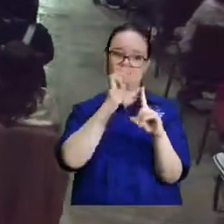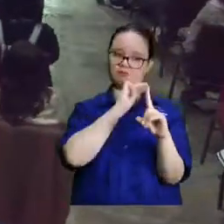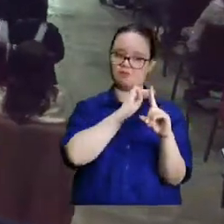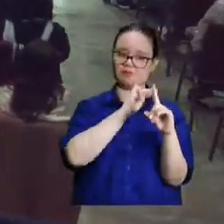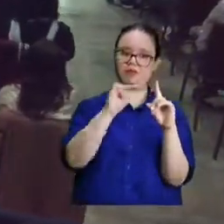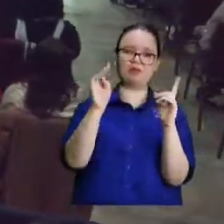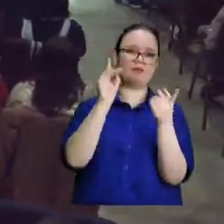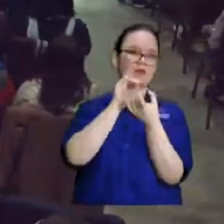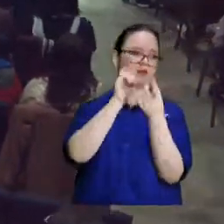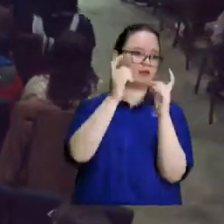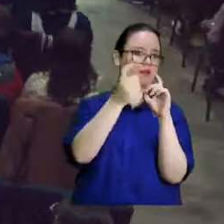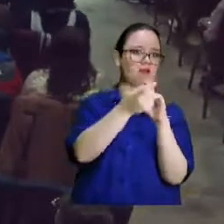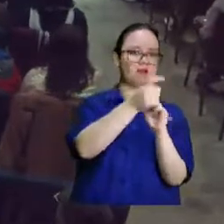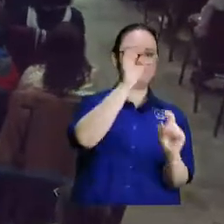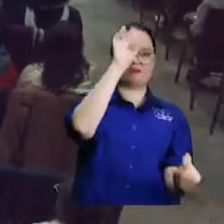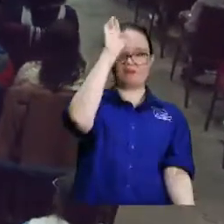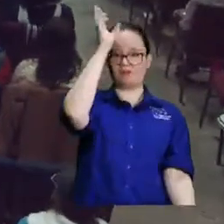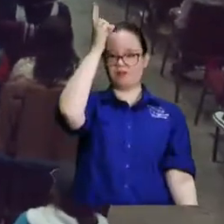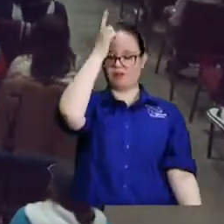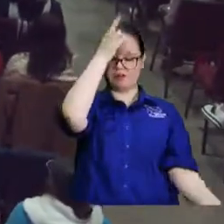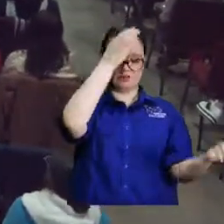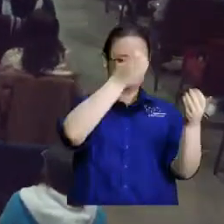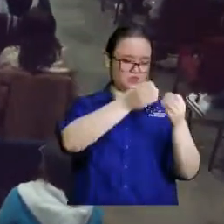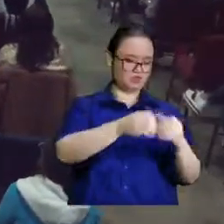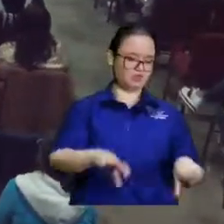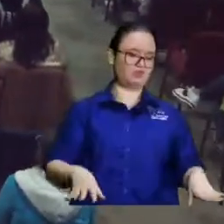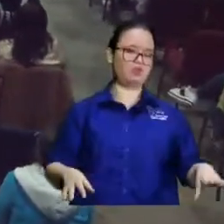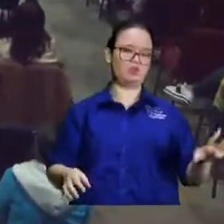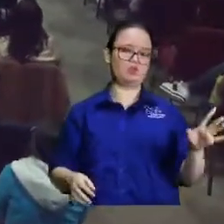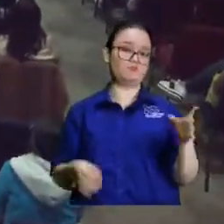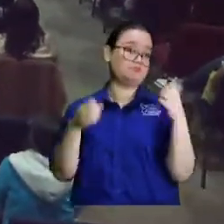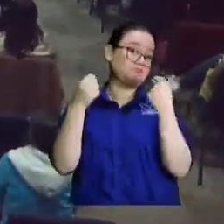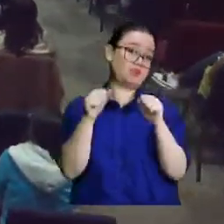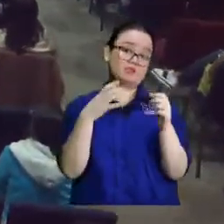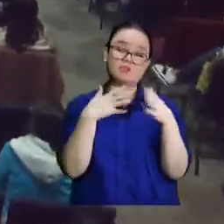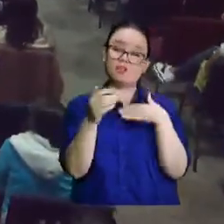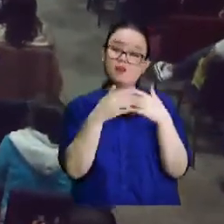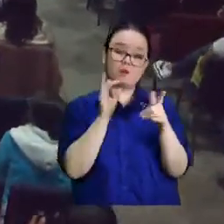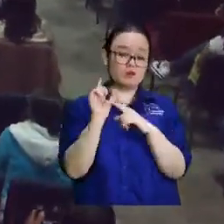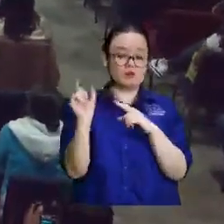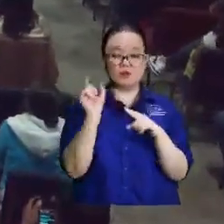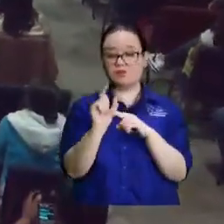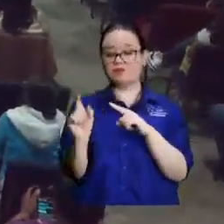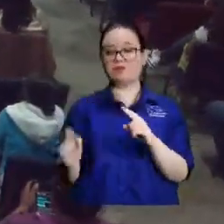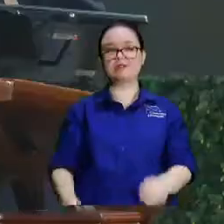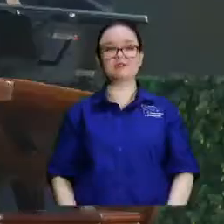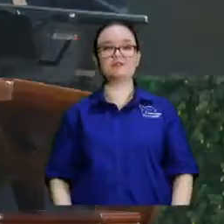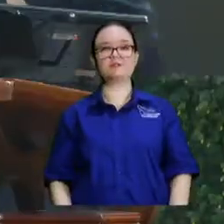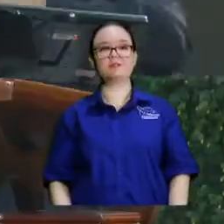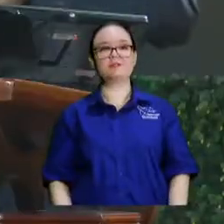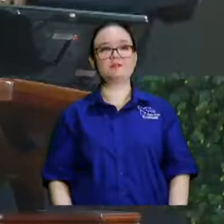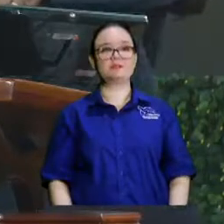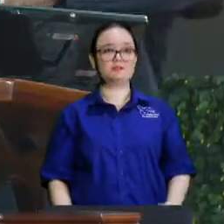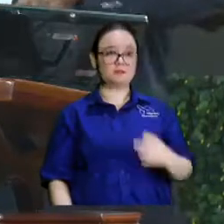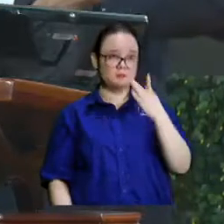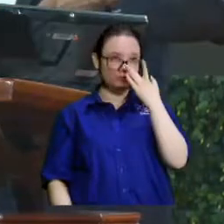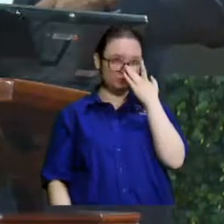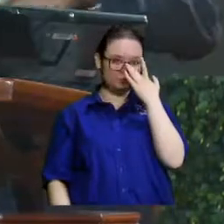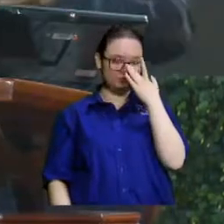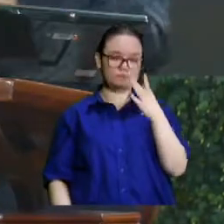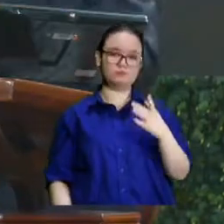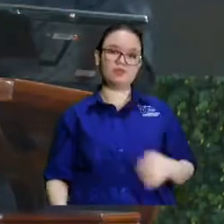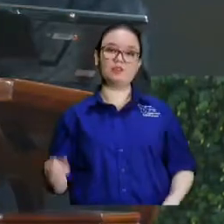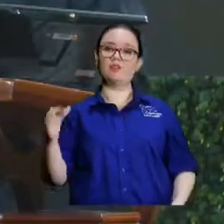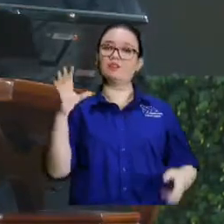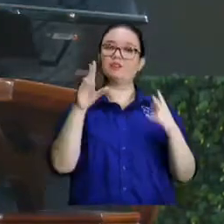reyes. Hizo no sé cuántas cruzadas desde el año 1000, como le estoy diciendo. Y en su camino los cruzados, que por cierto, van una